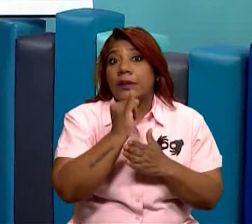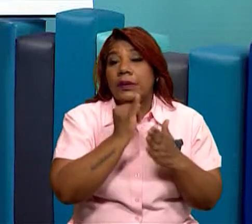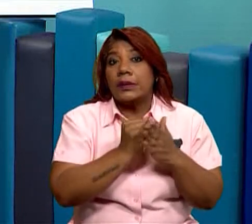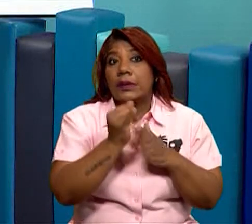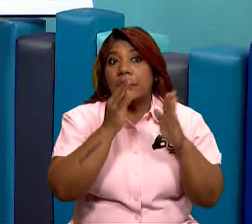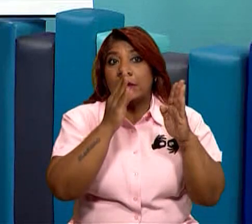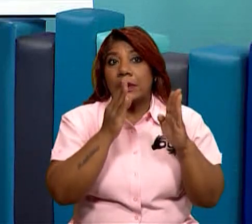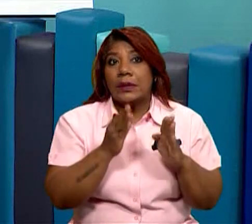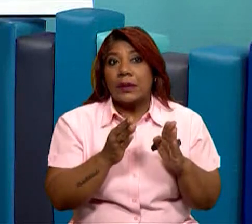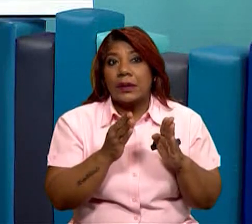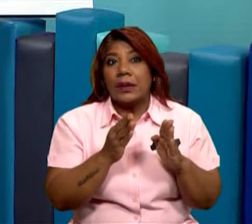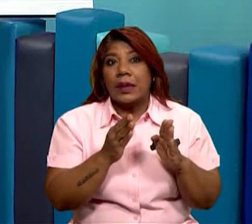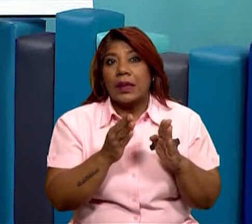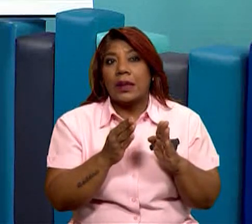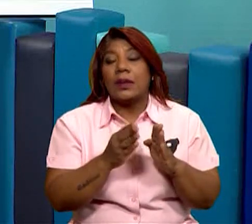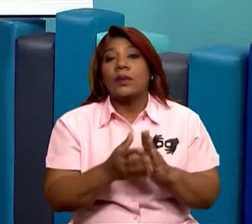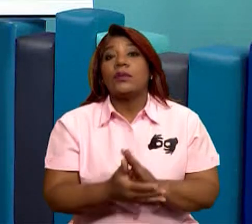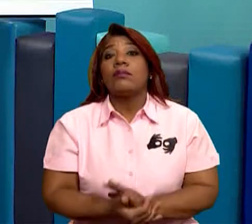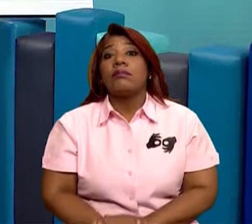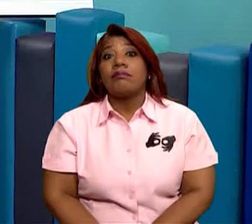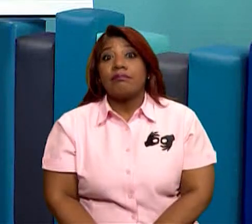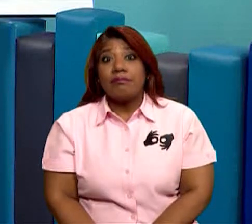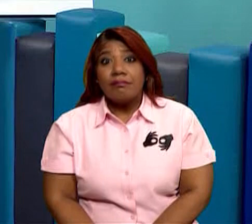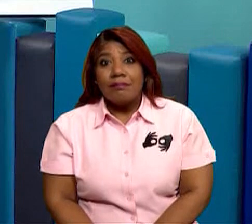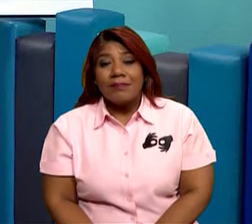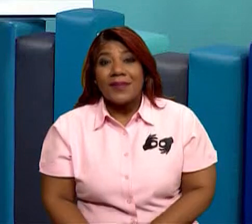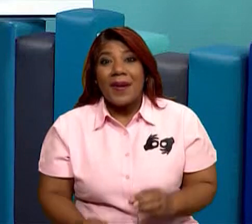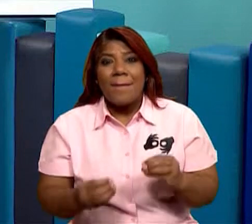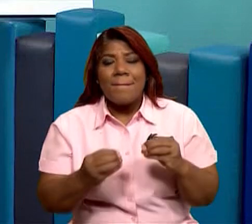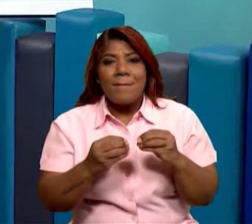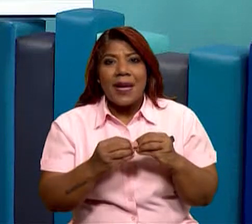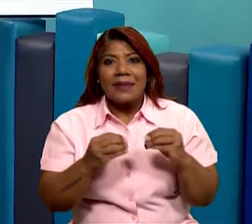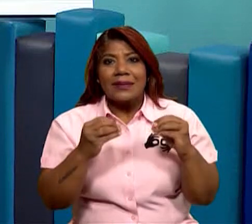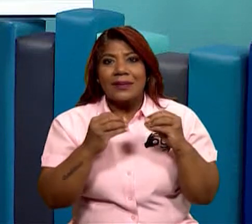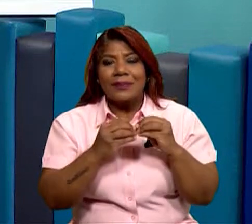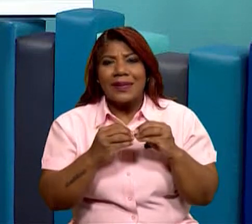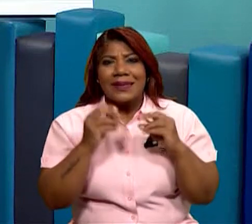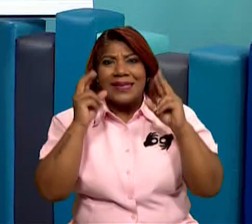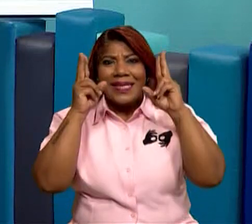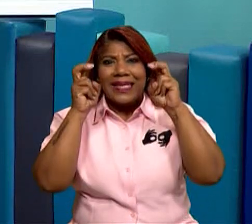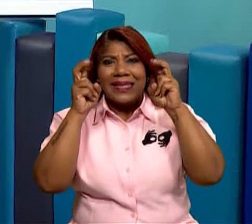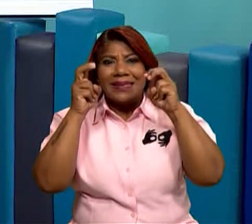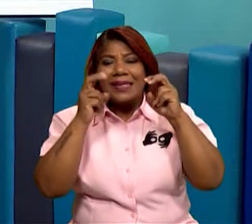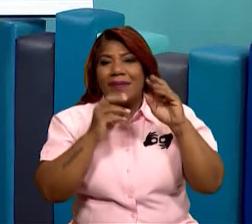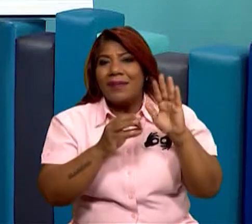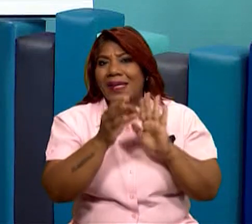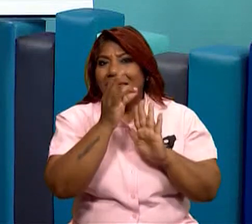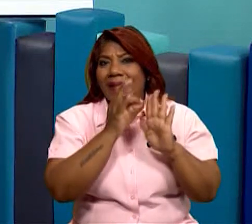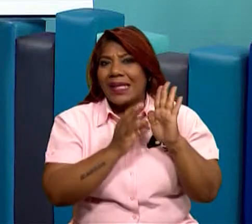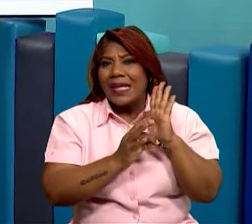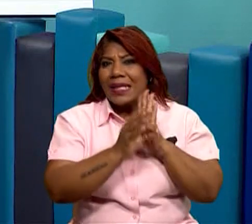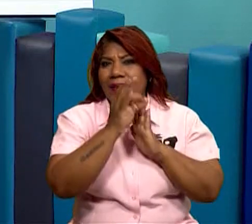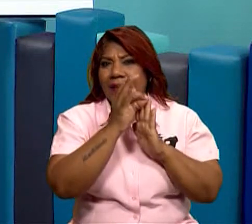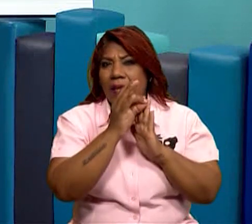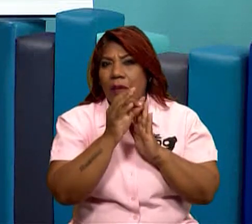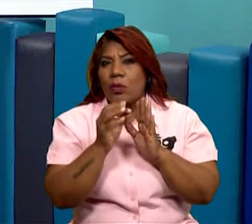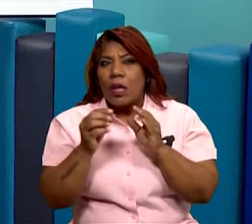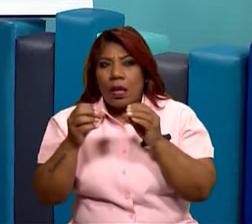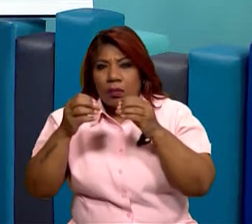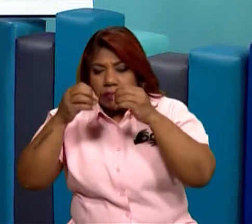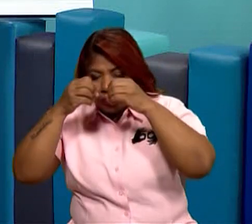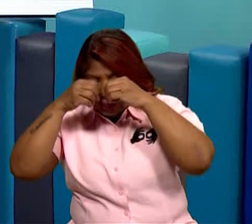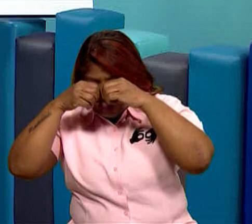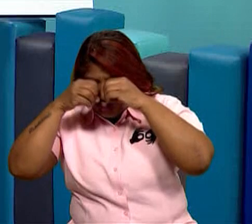comenzó a ver más los estudios en cuanto a microscopios. Y